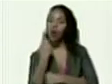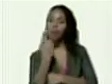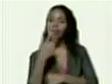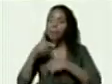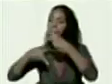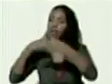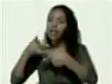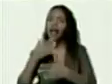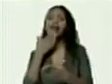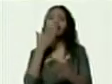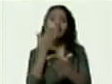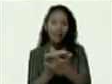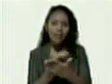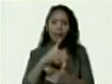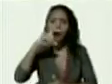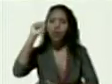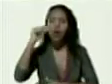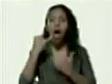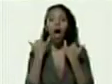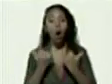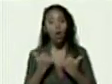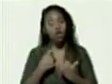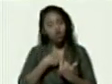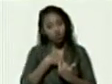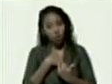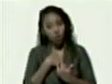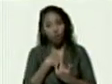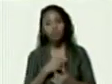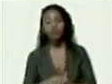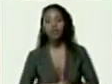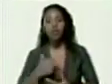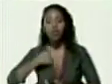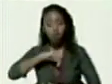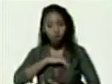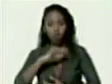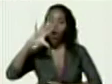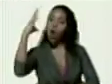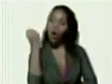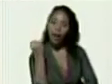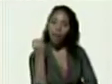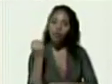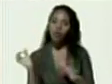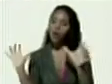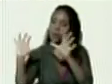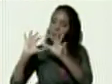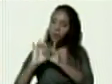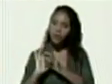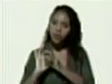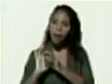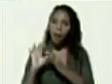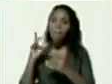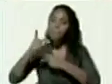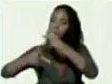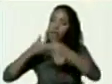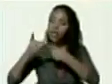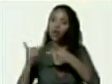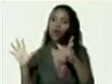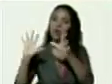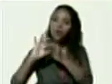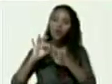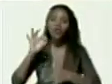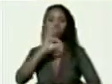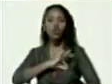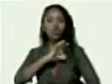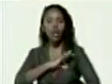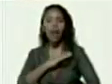ya gracias a Maduro ahorita nosotros logramos combinar lo que es la parte política con la parte social